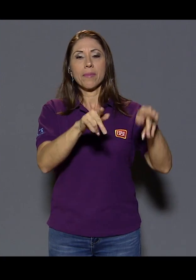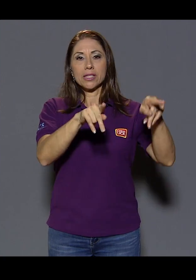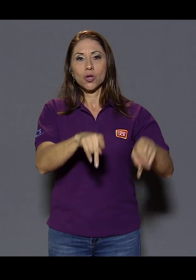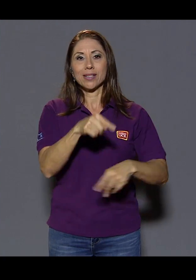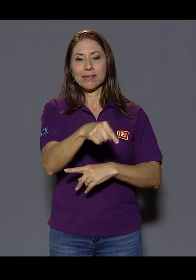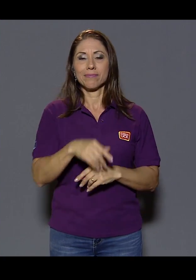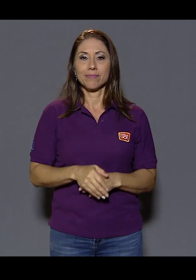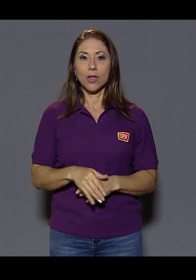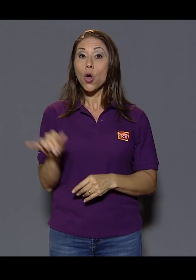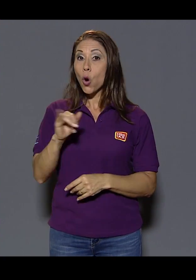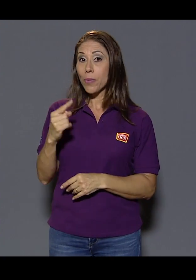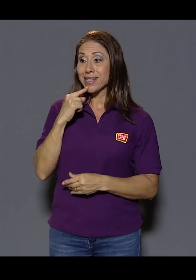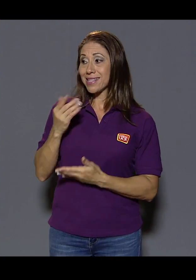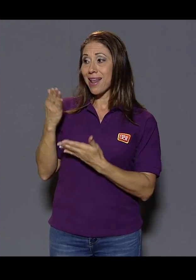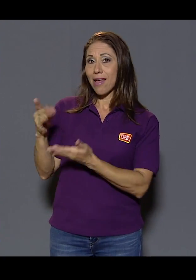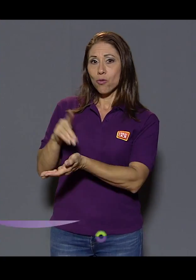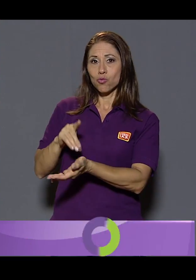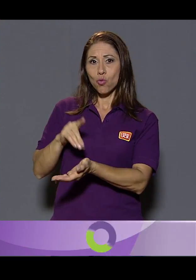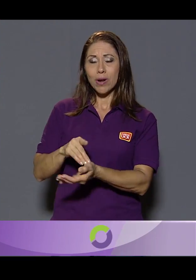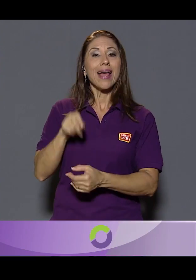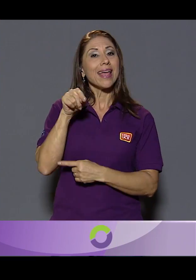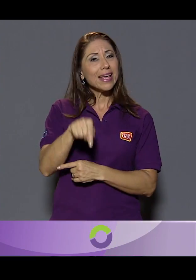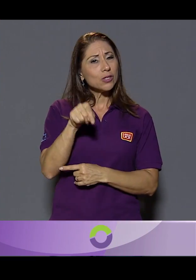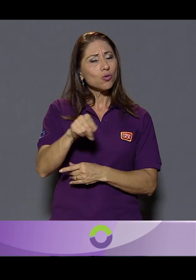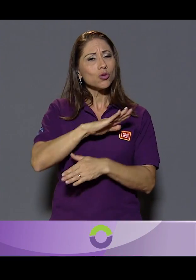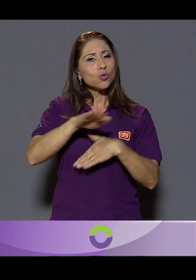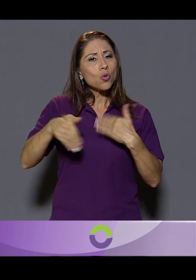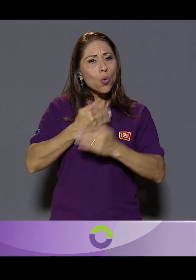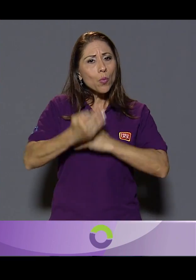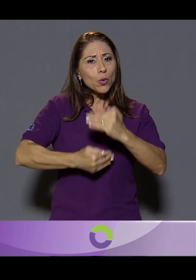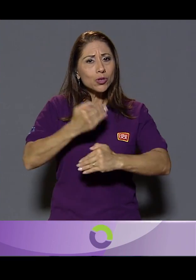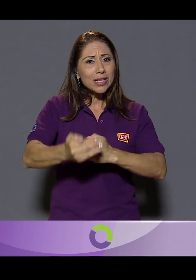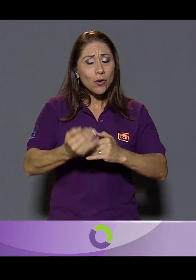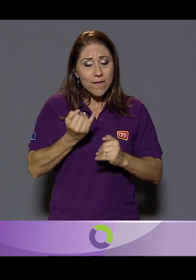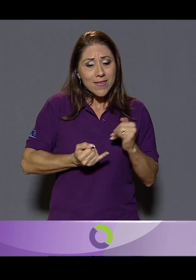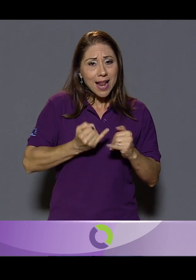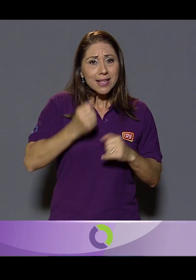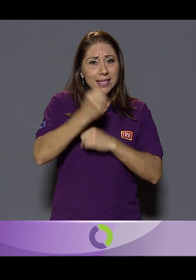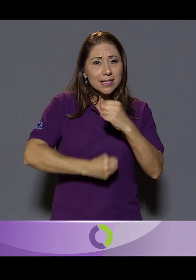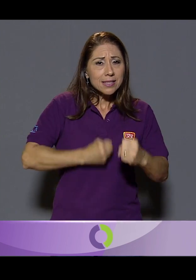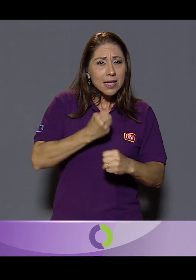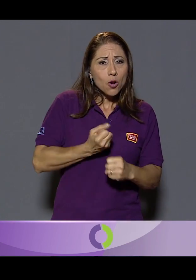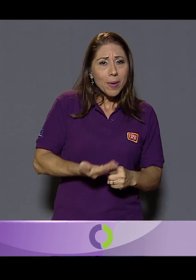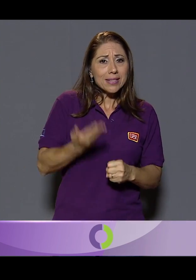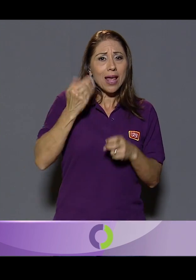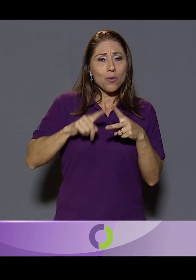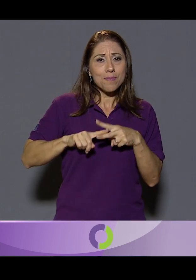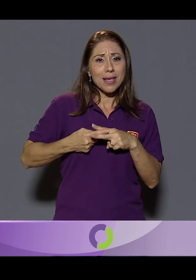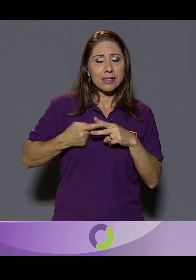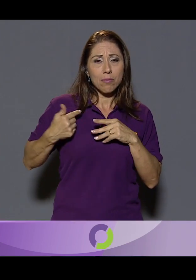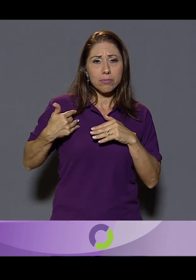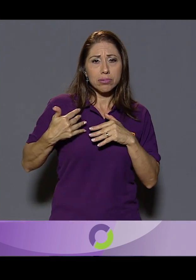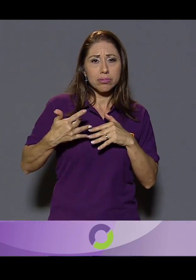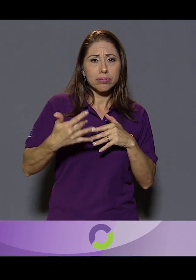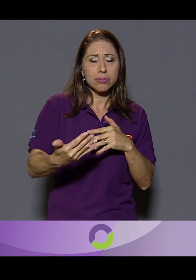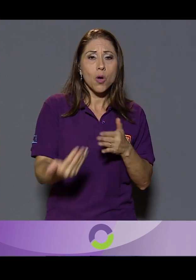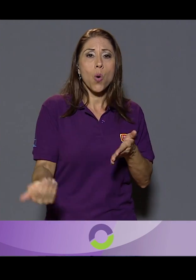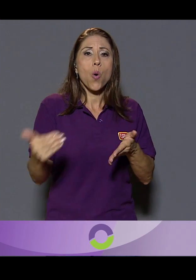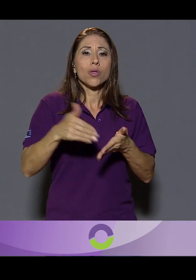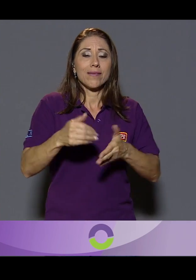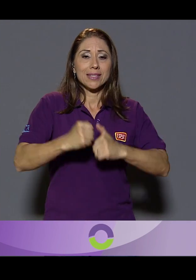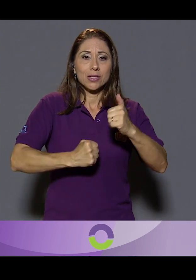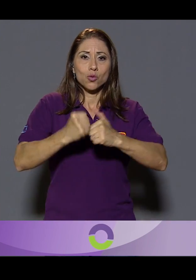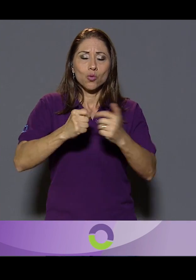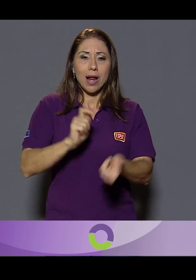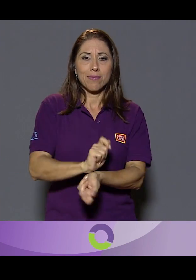Como bien lo mencionaba la doctora, esto ha sido todo un proceso que arranca a finales del siglo pasado y que implica la reestructuración del hospital